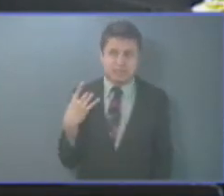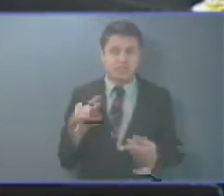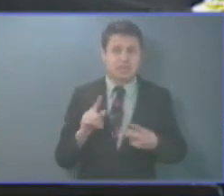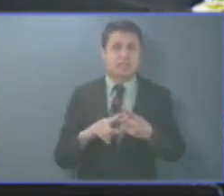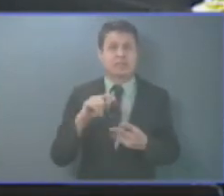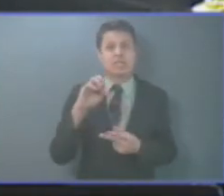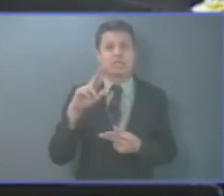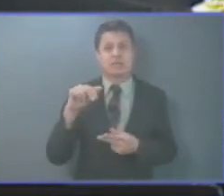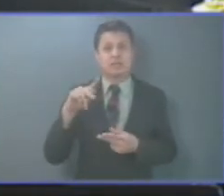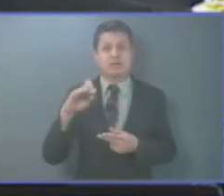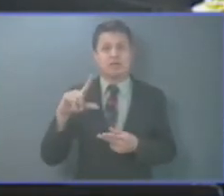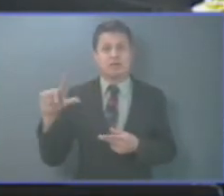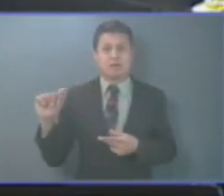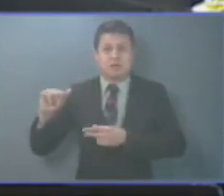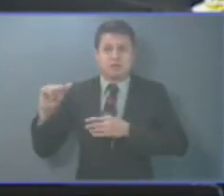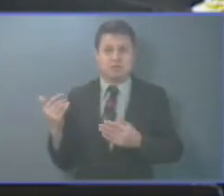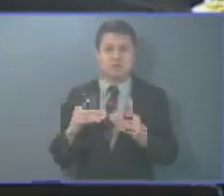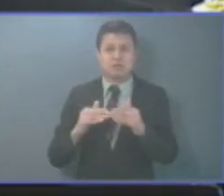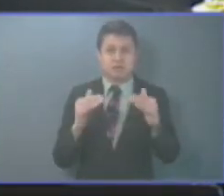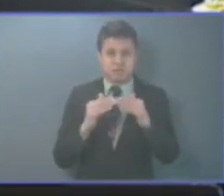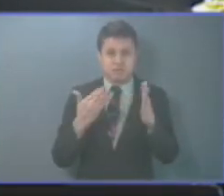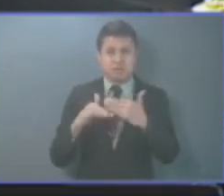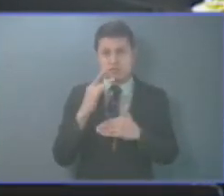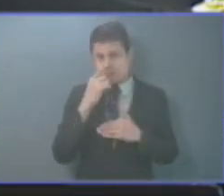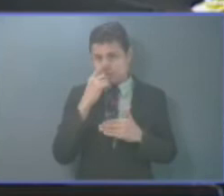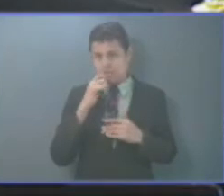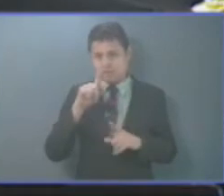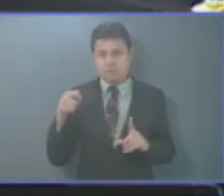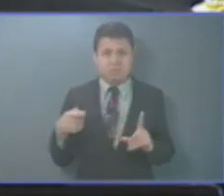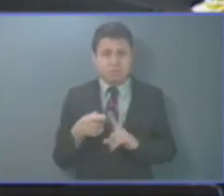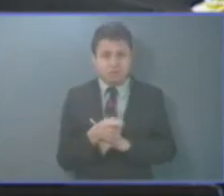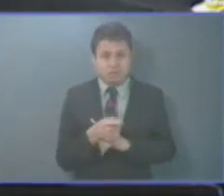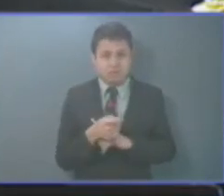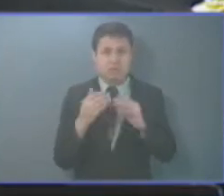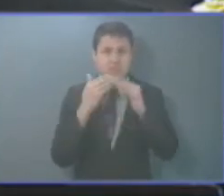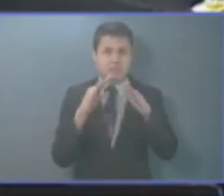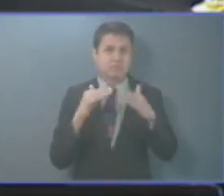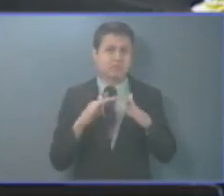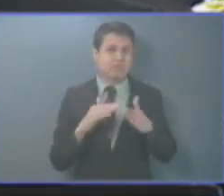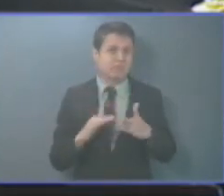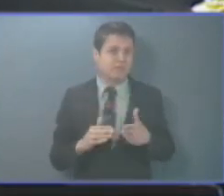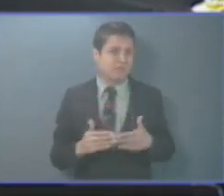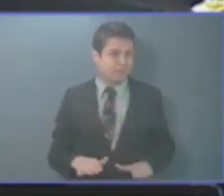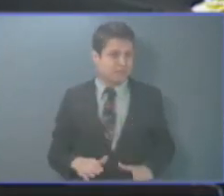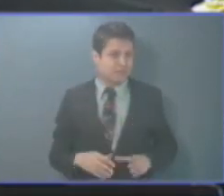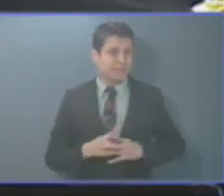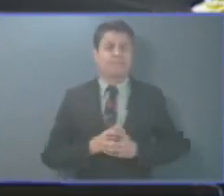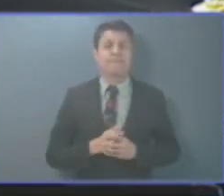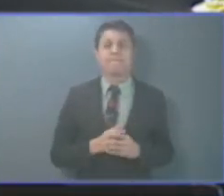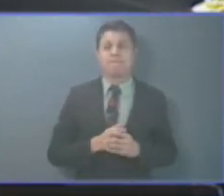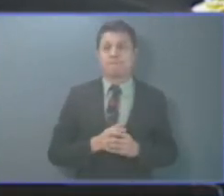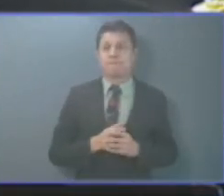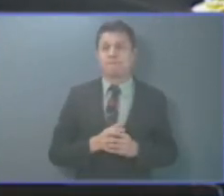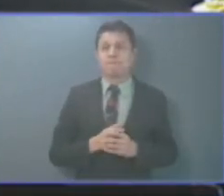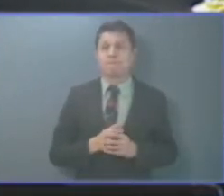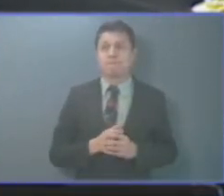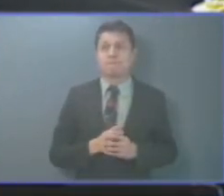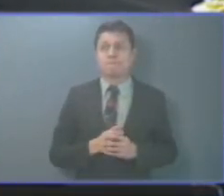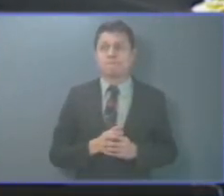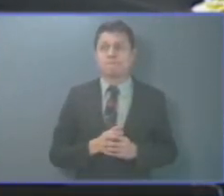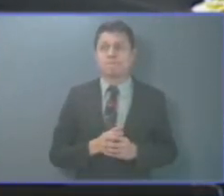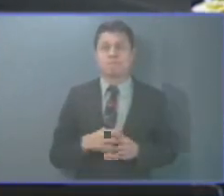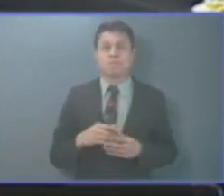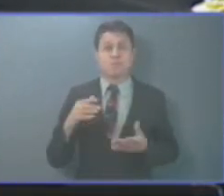Tarpeya. Los Masái los asesinaban, etcétera, etcétera, etcétera. Los